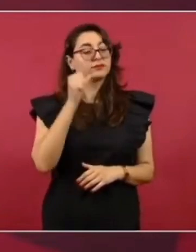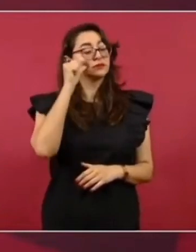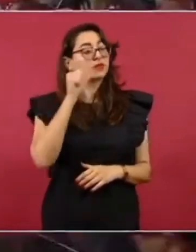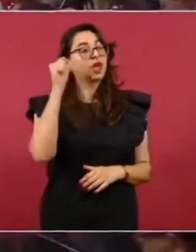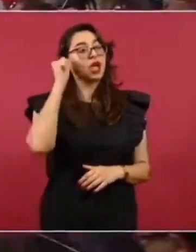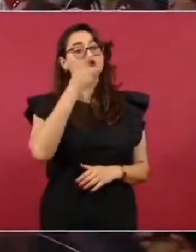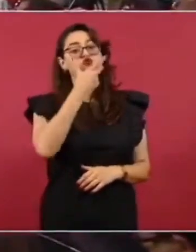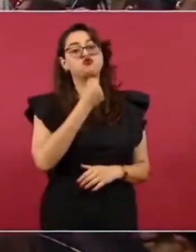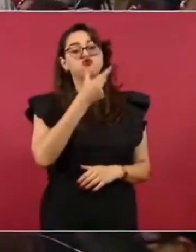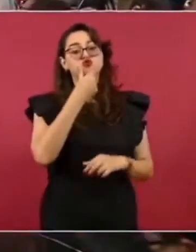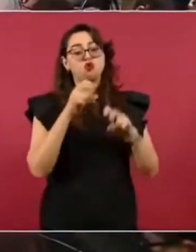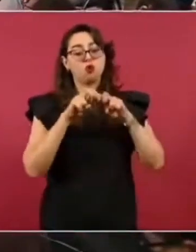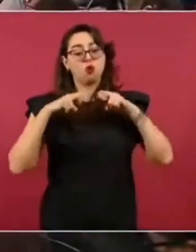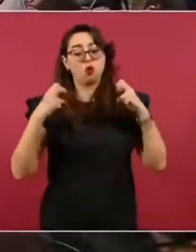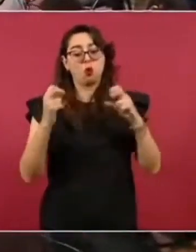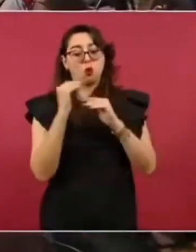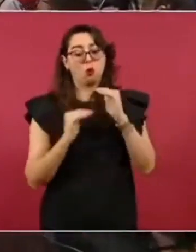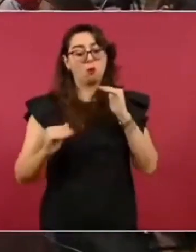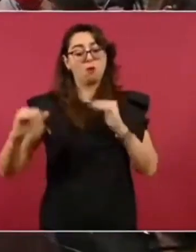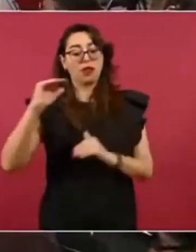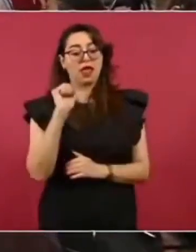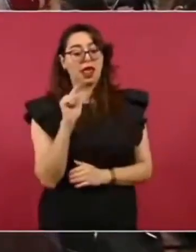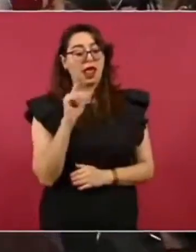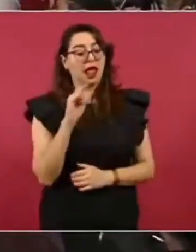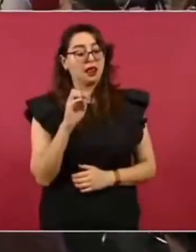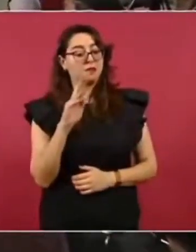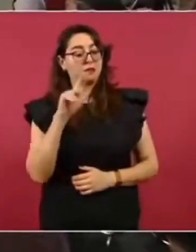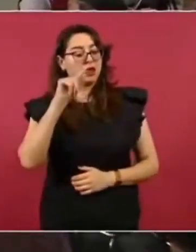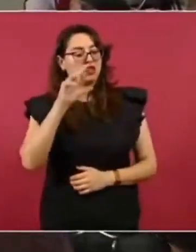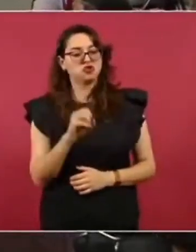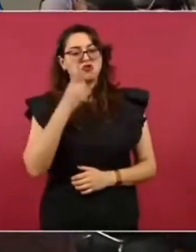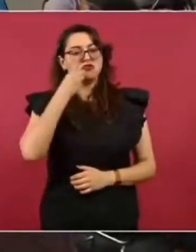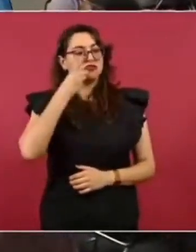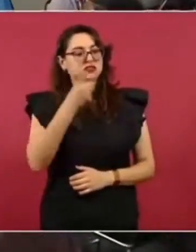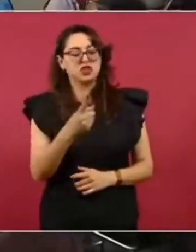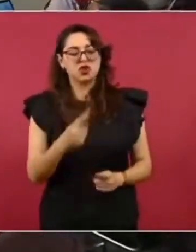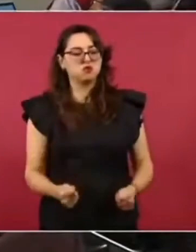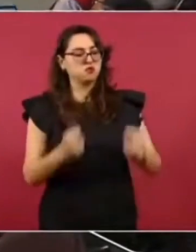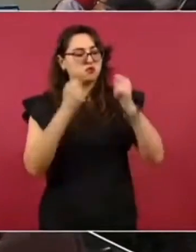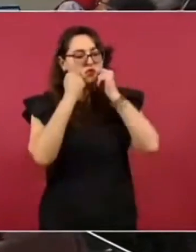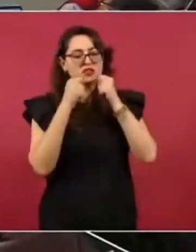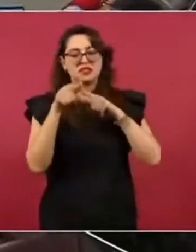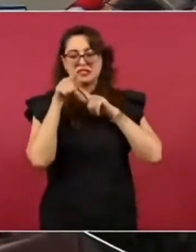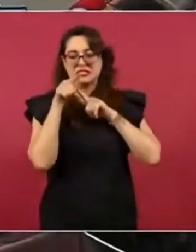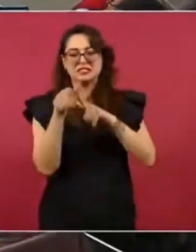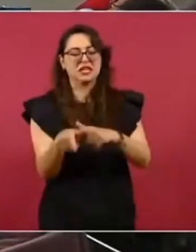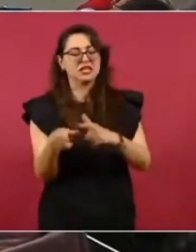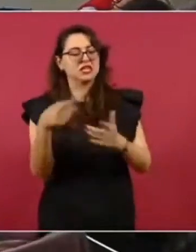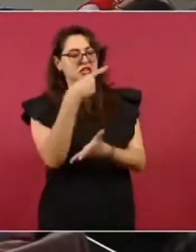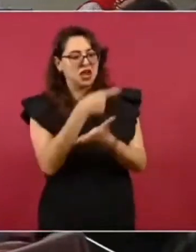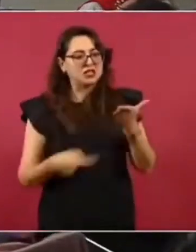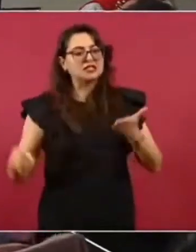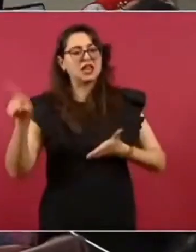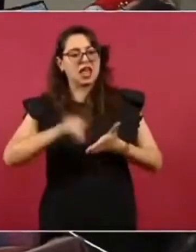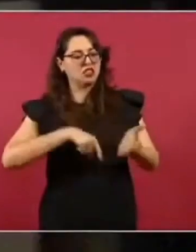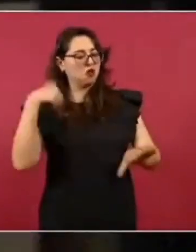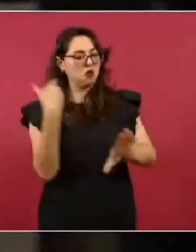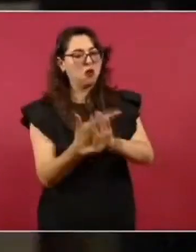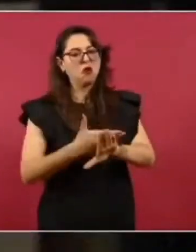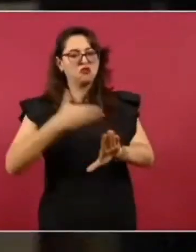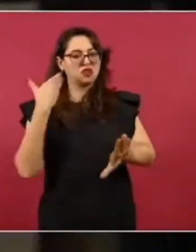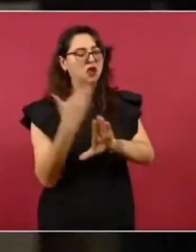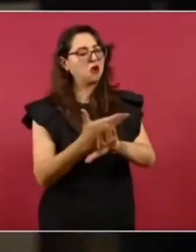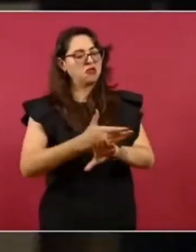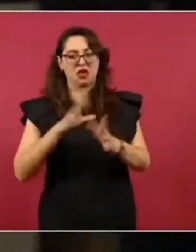Alberto Pérez Dayán dijo que ellos no se van a doblar, que van a seguir defendiendo la Constitución, que están fuertes, y expresó también su